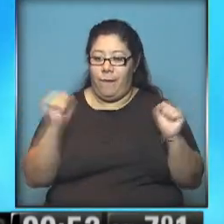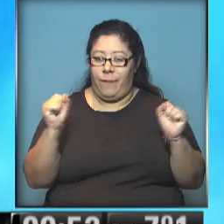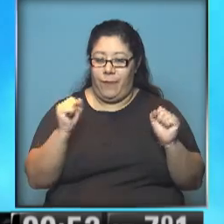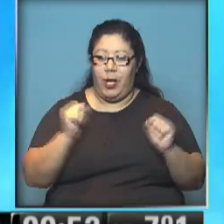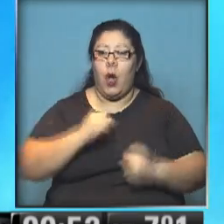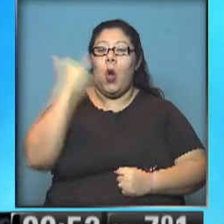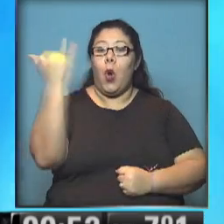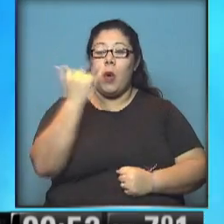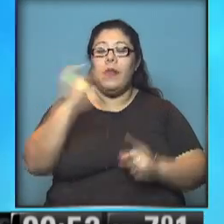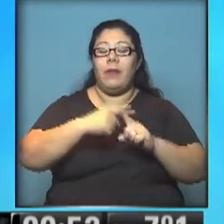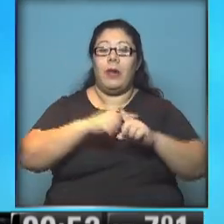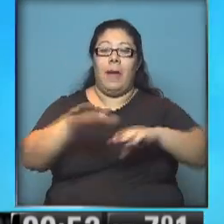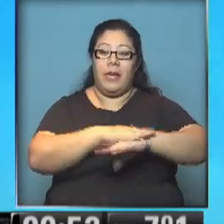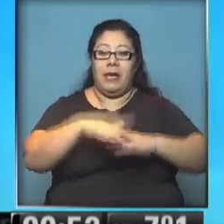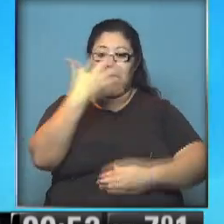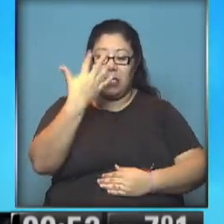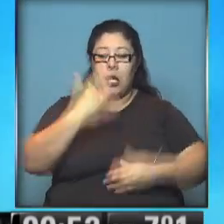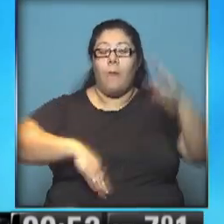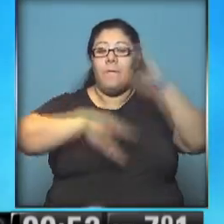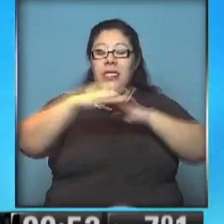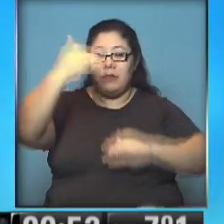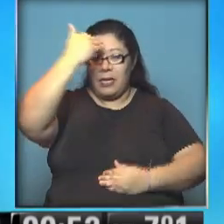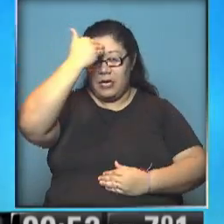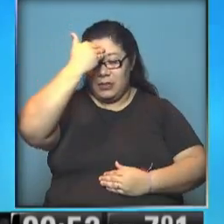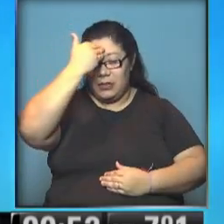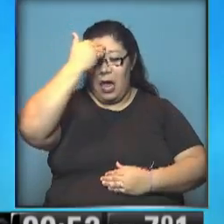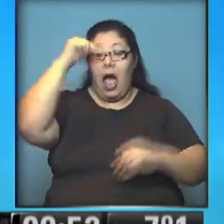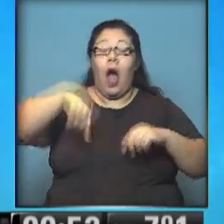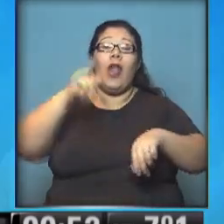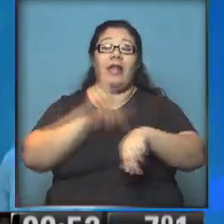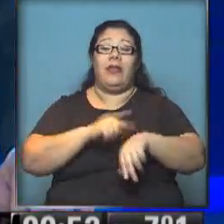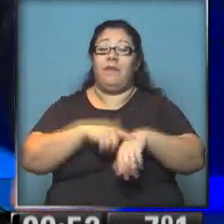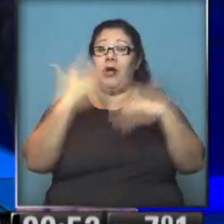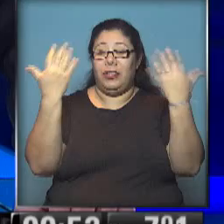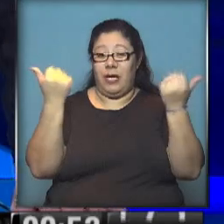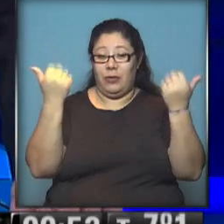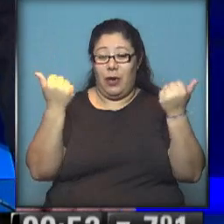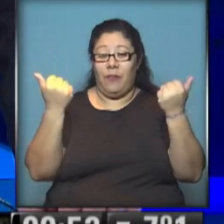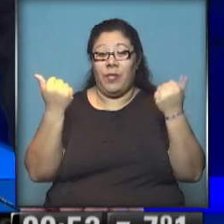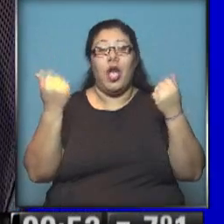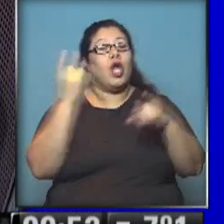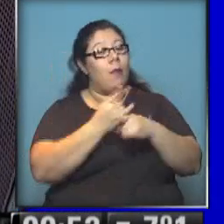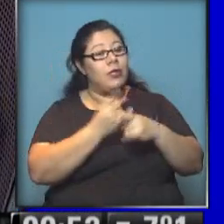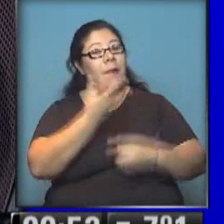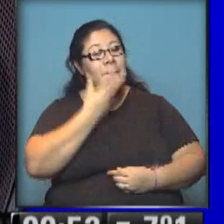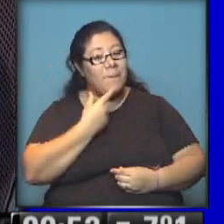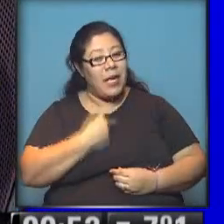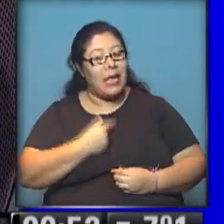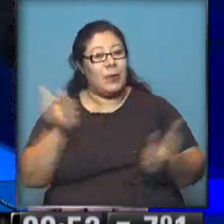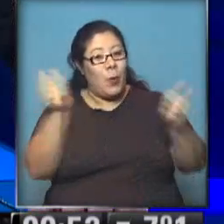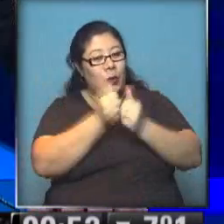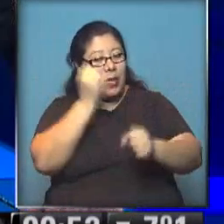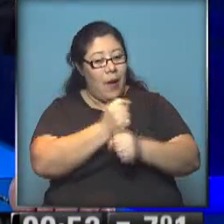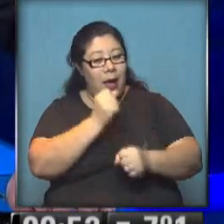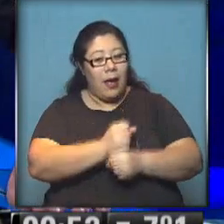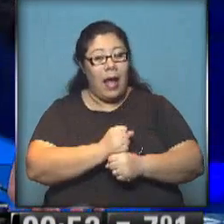15 de la temperatura máxima para este jueves. Tiempo de despedirnos. Javi, como siempre, un gustazo. Un gusto, un placer, hasta mañana.